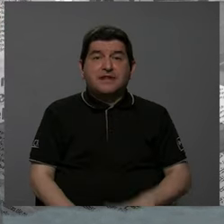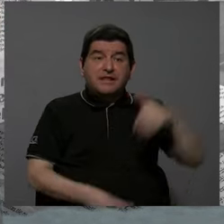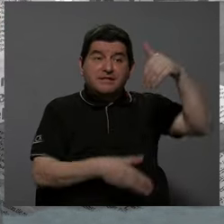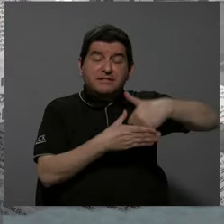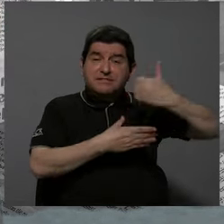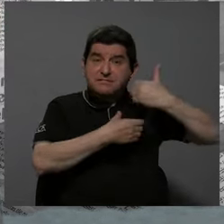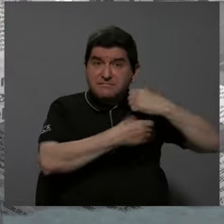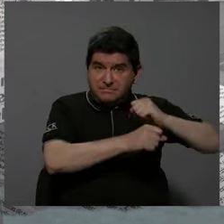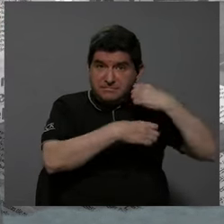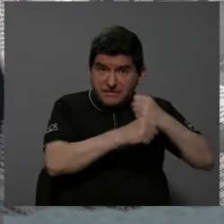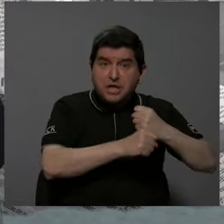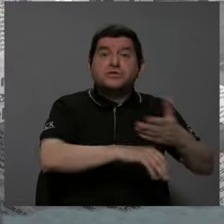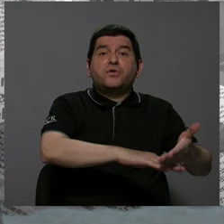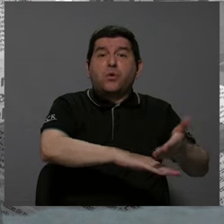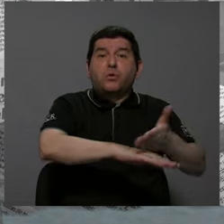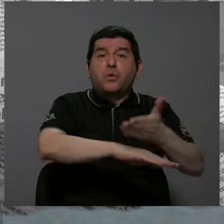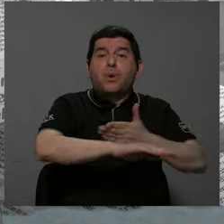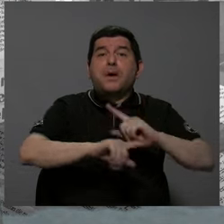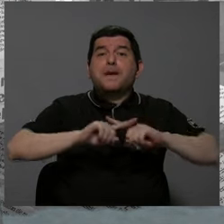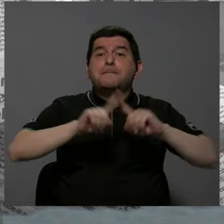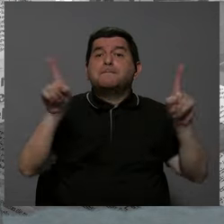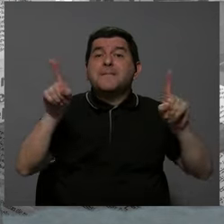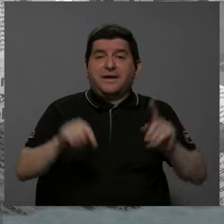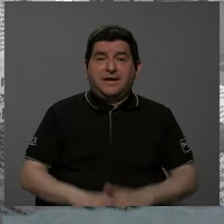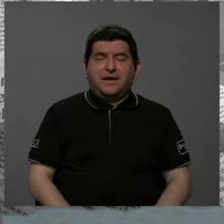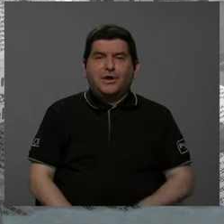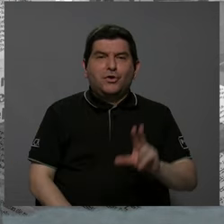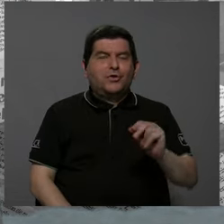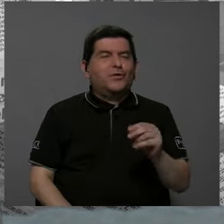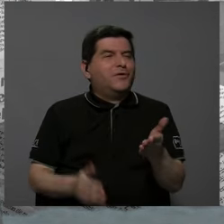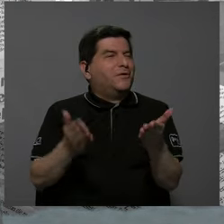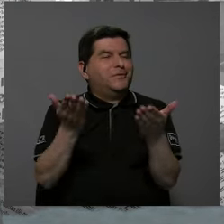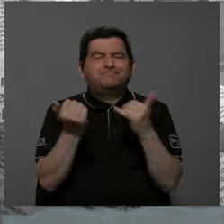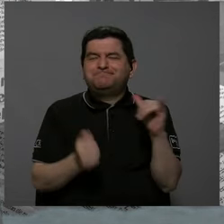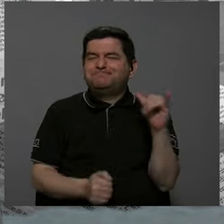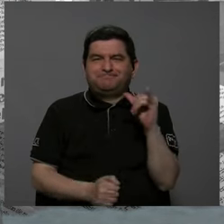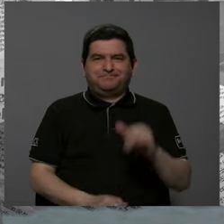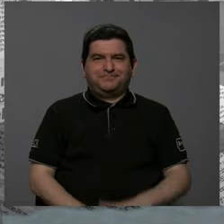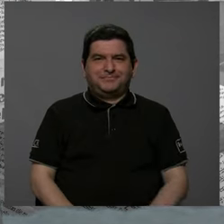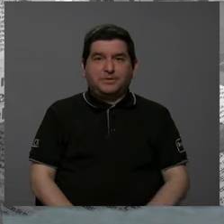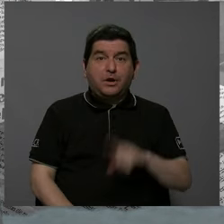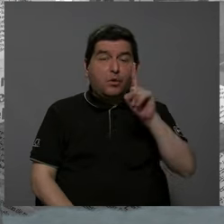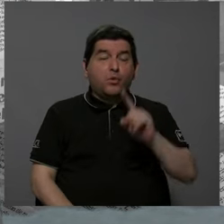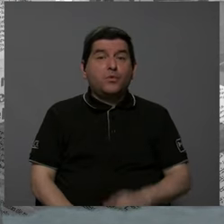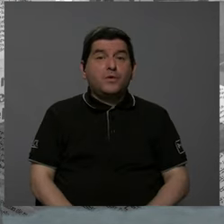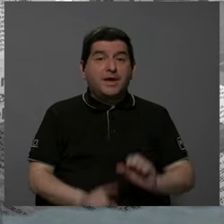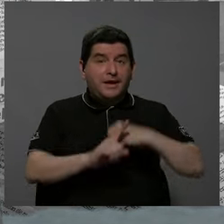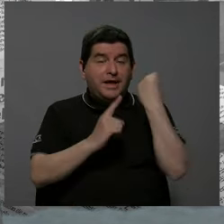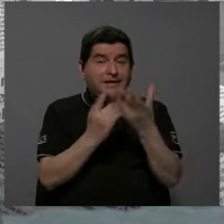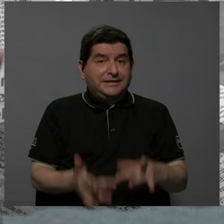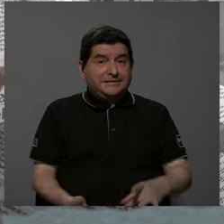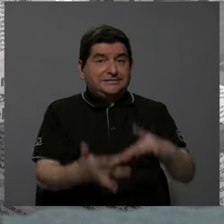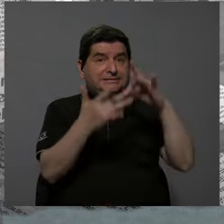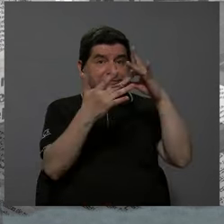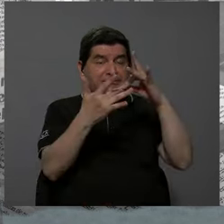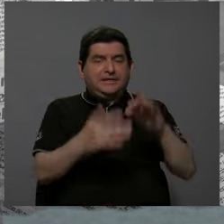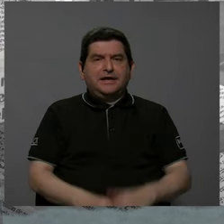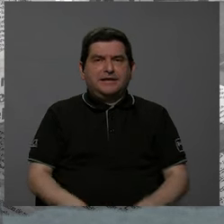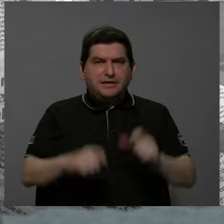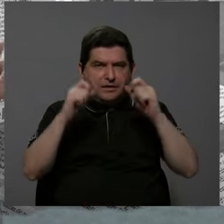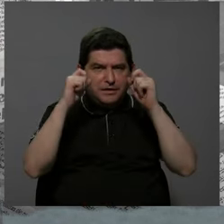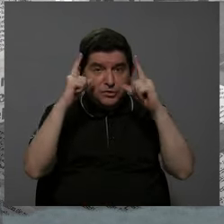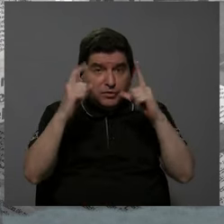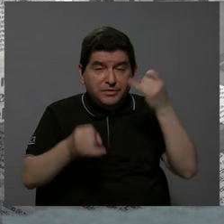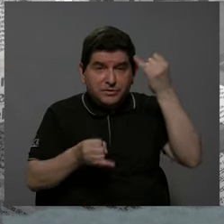municipalidades se ha avanzado, pero no tanto como quieren. Y hay un dato especial que fue que nos